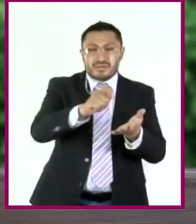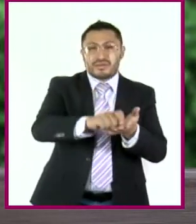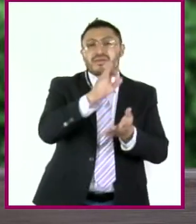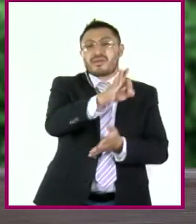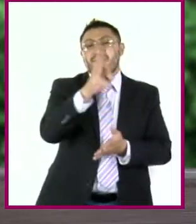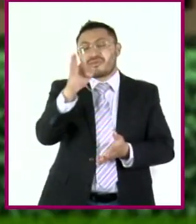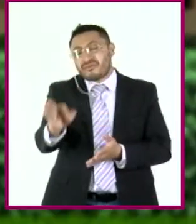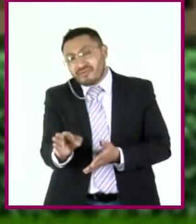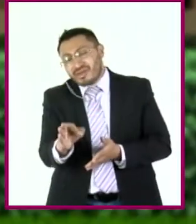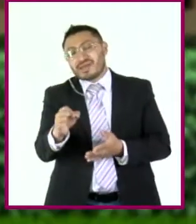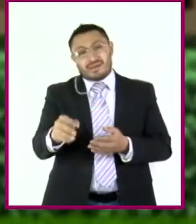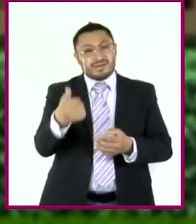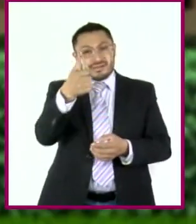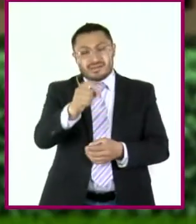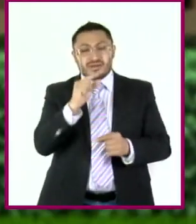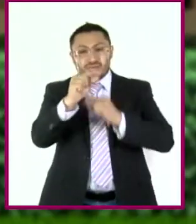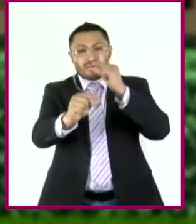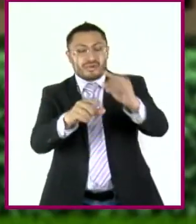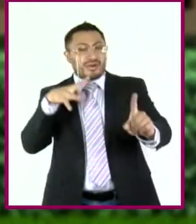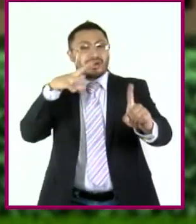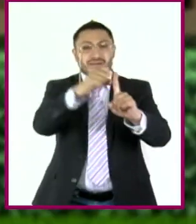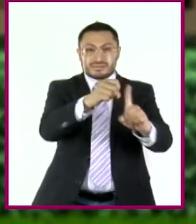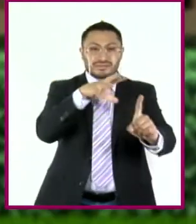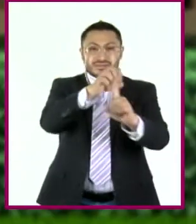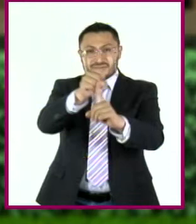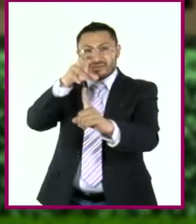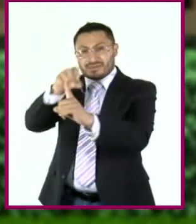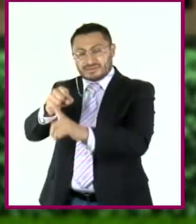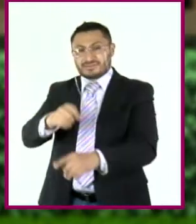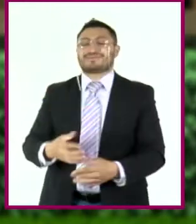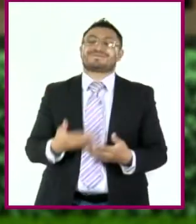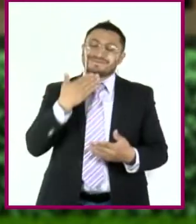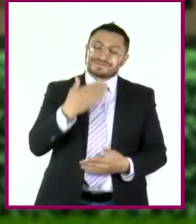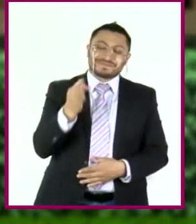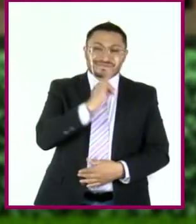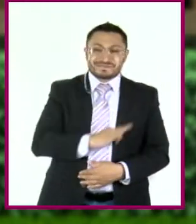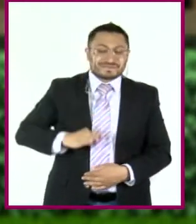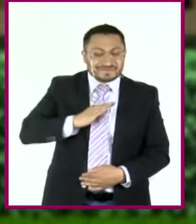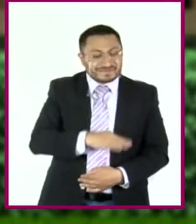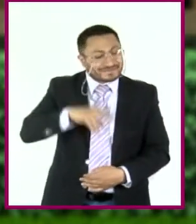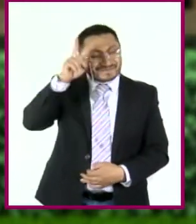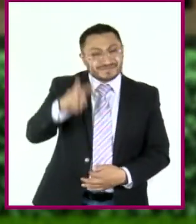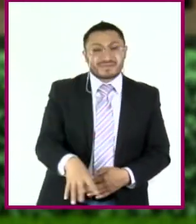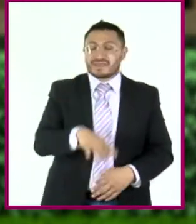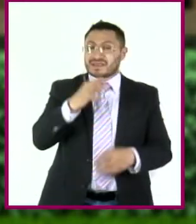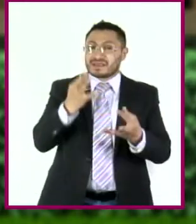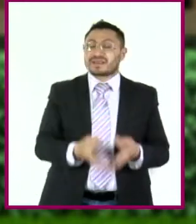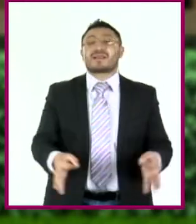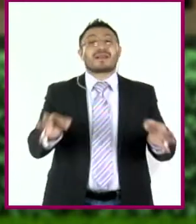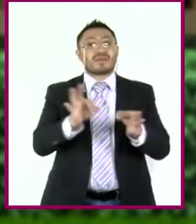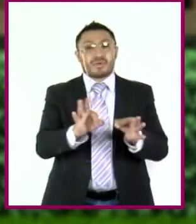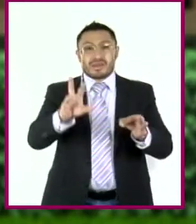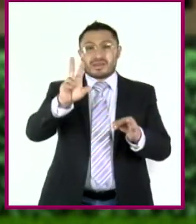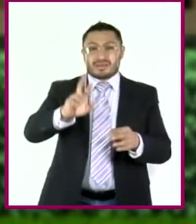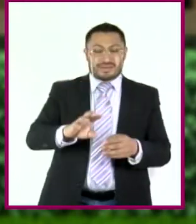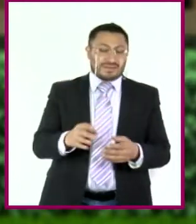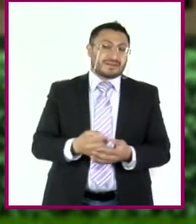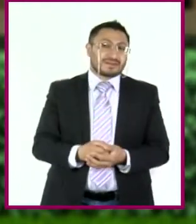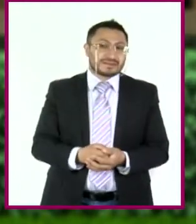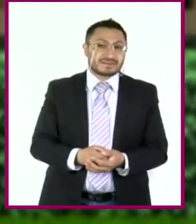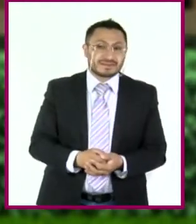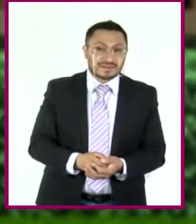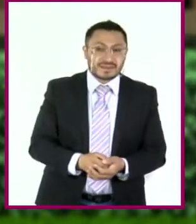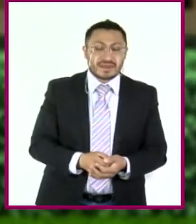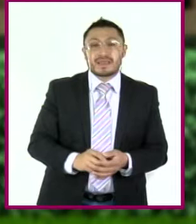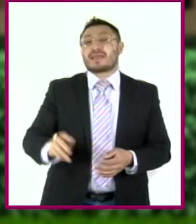voy a ir poco a poco. Qué bien, felicidades. De verdad. Creo que lo más importante al final no será como nos recuerden, sino si